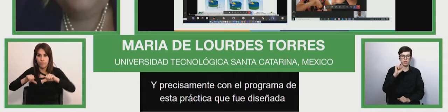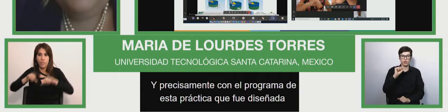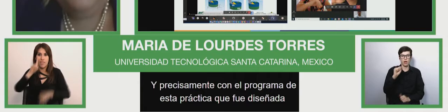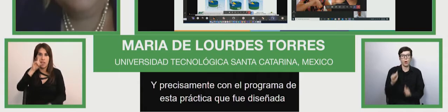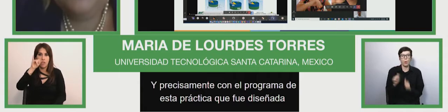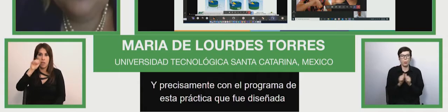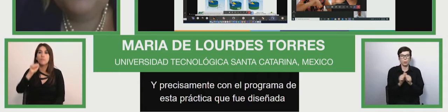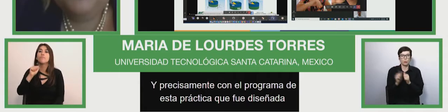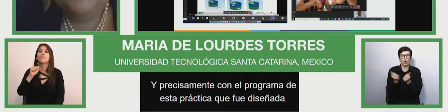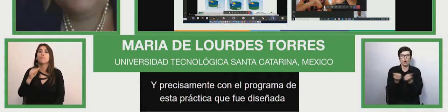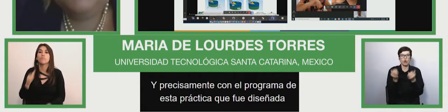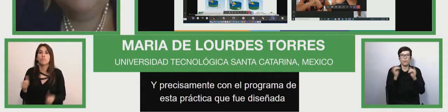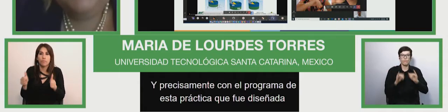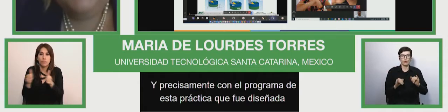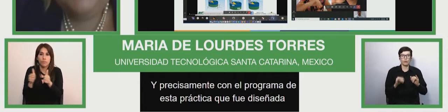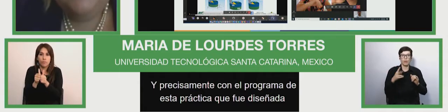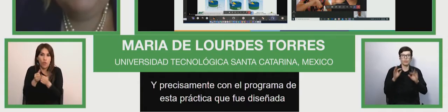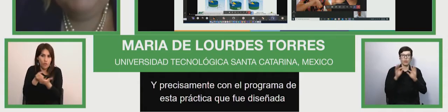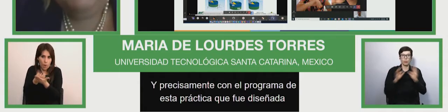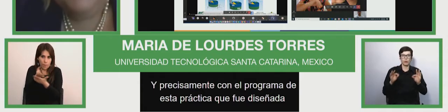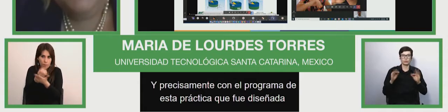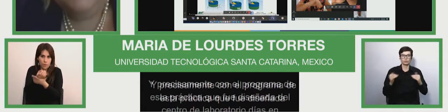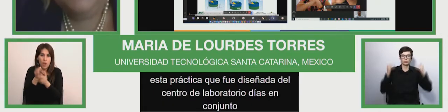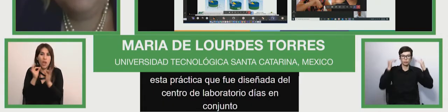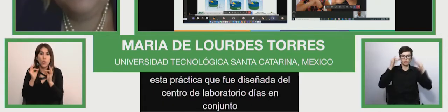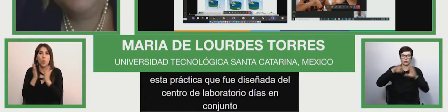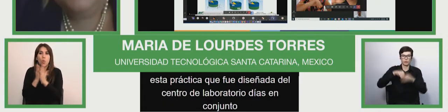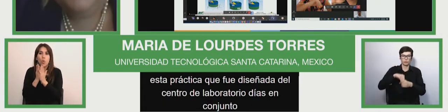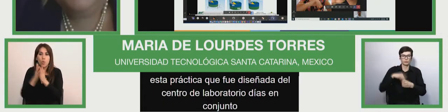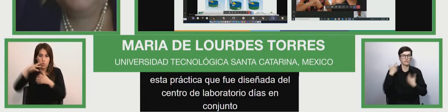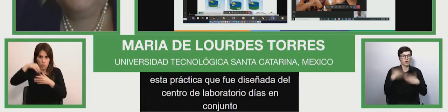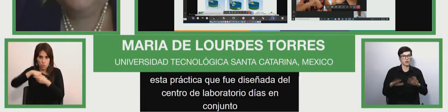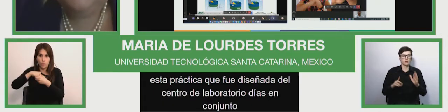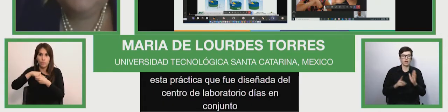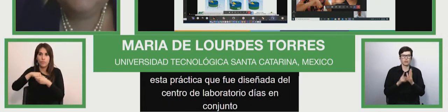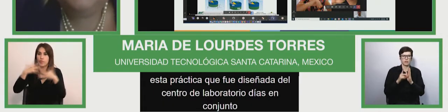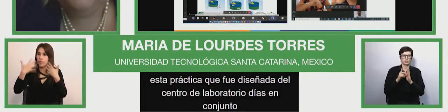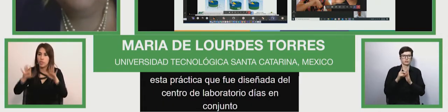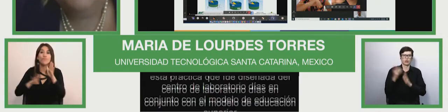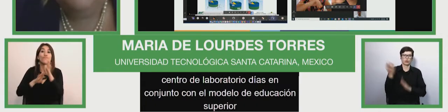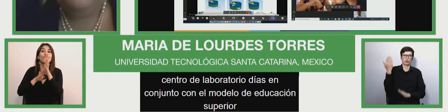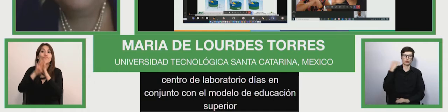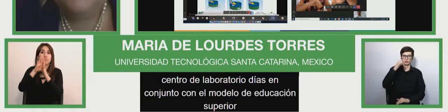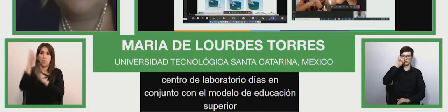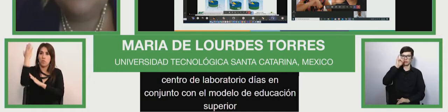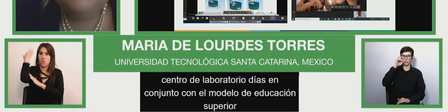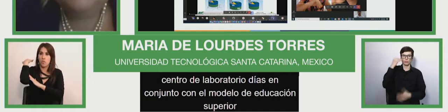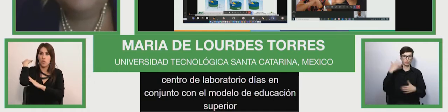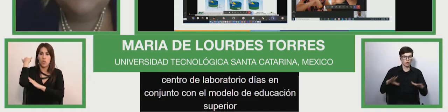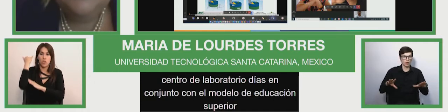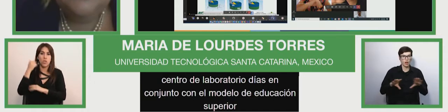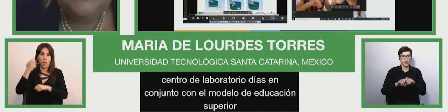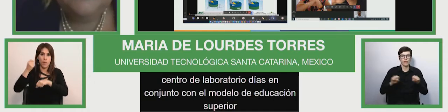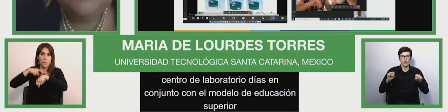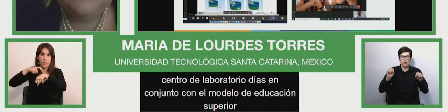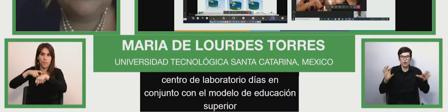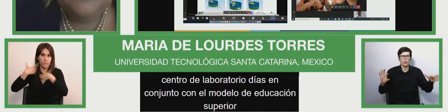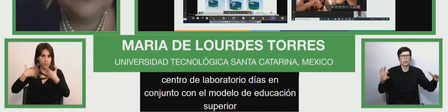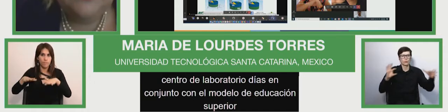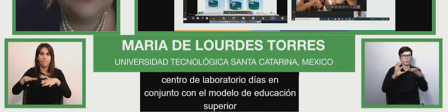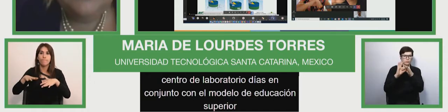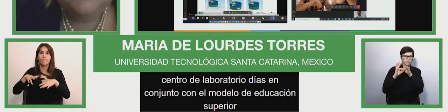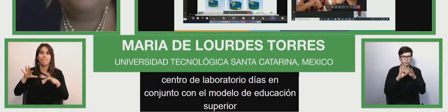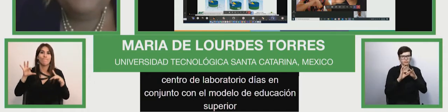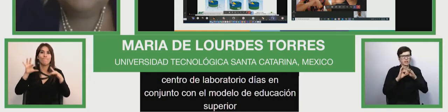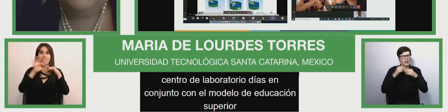de educación superior inclusiva que ya habíamos venido desarrollando en Santa Catarina se realizó se logró esta sinergia de ganar